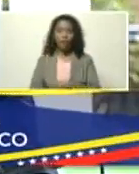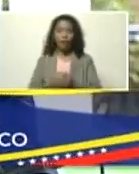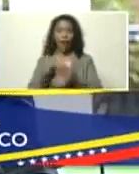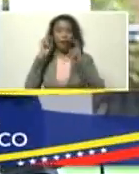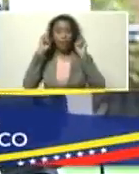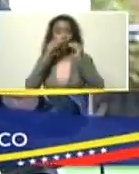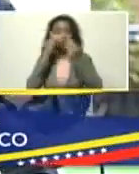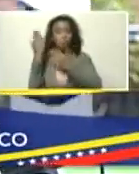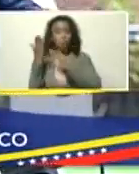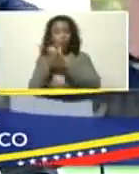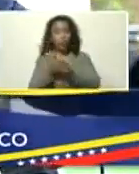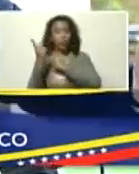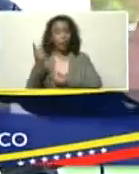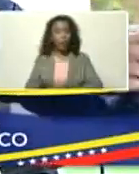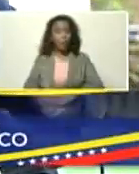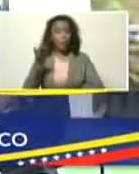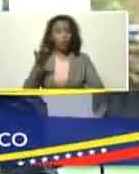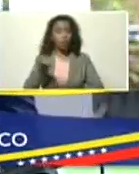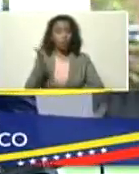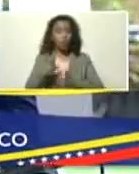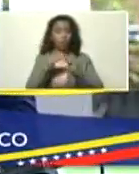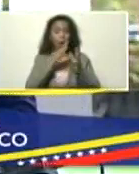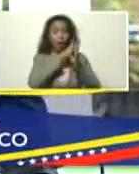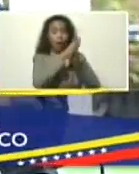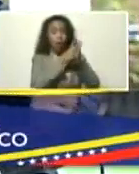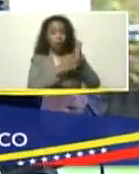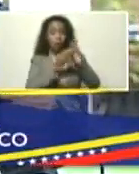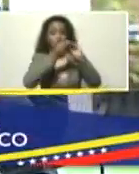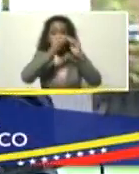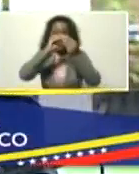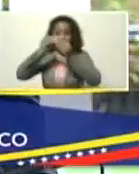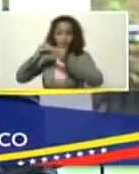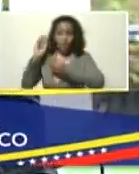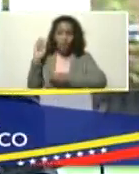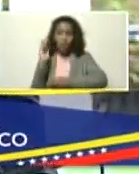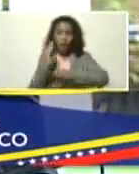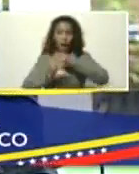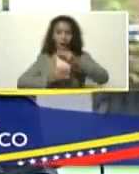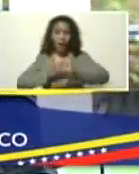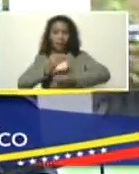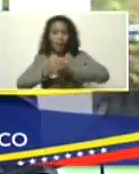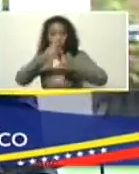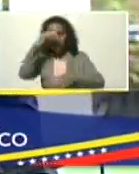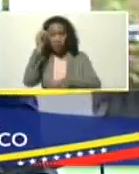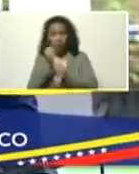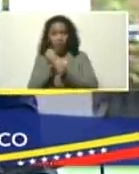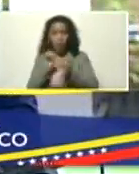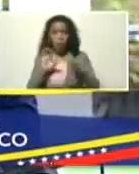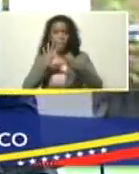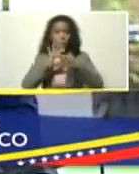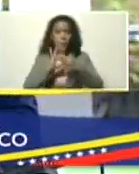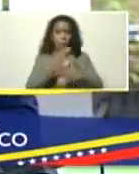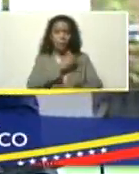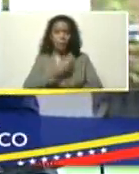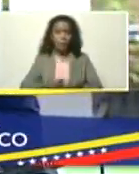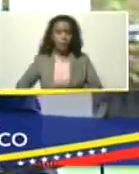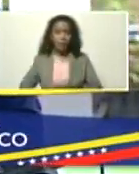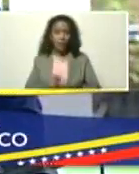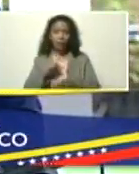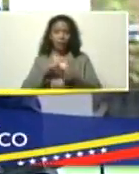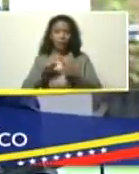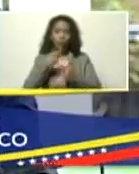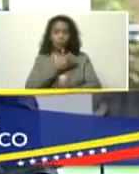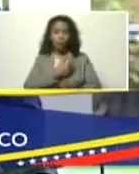es muy importante que toda la estructura que se ha venido conformando y se ha venido fortaleciendo de la mano del Presidente. Entonces,